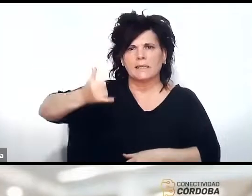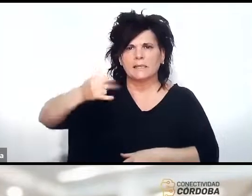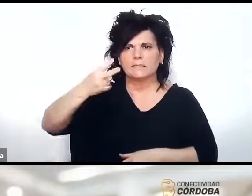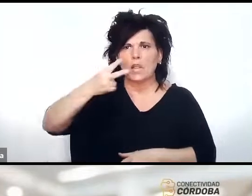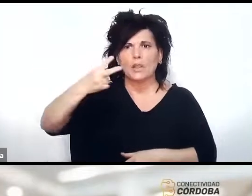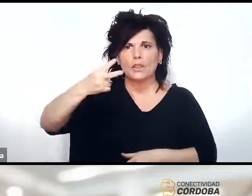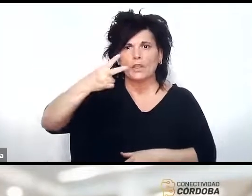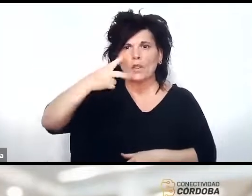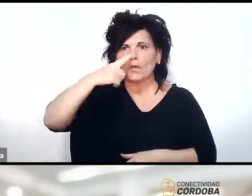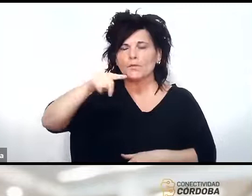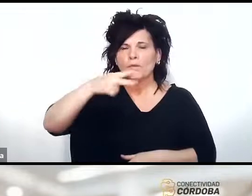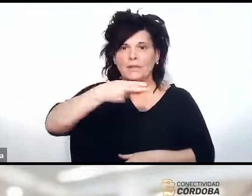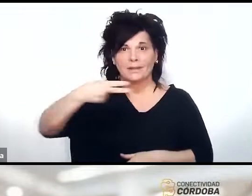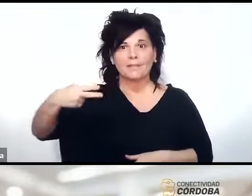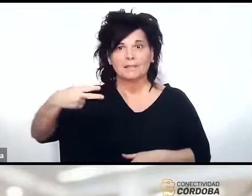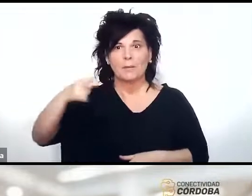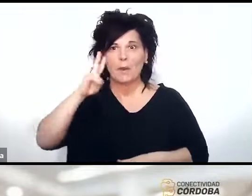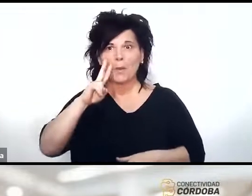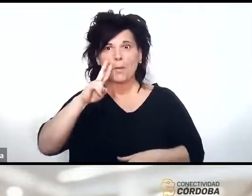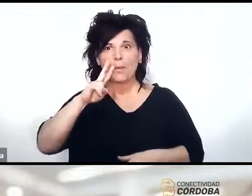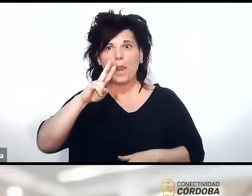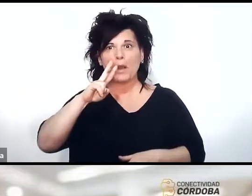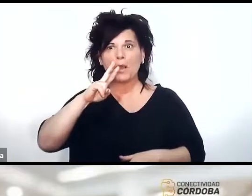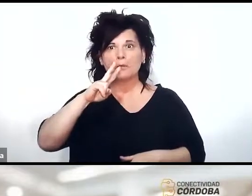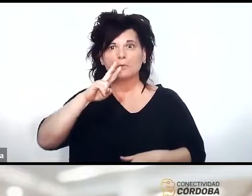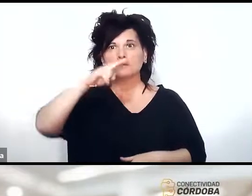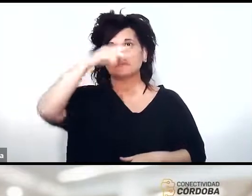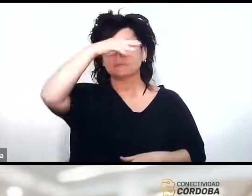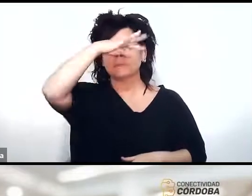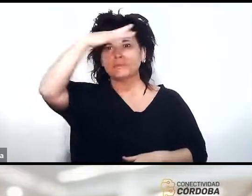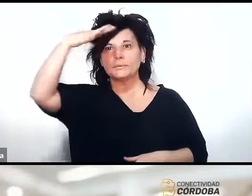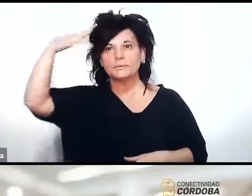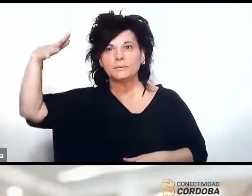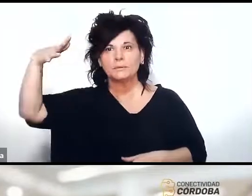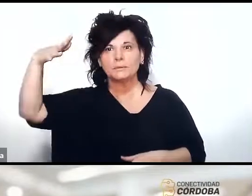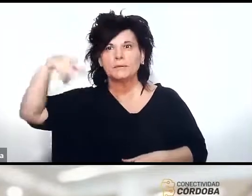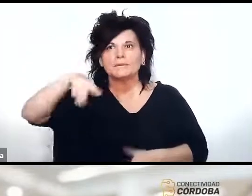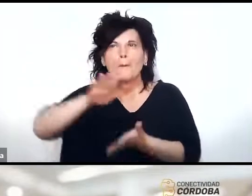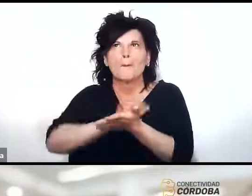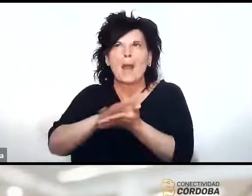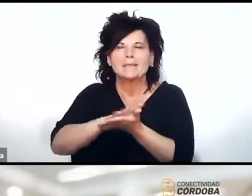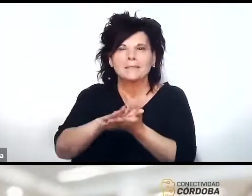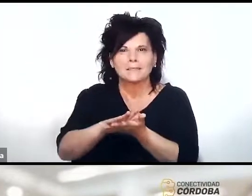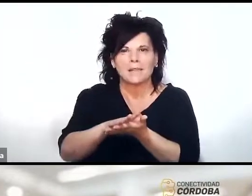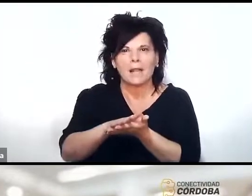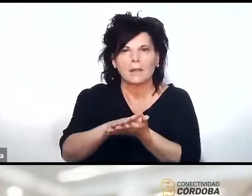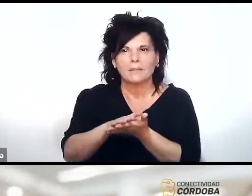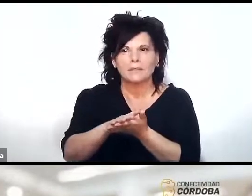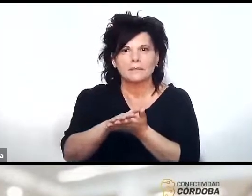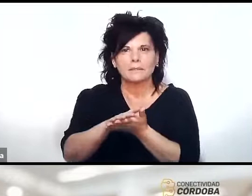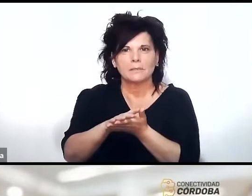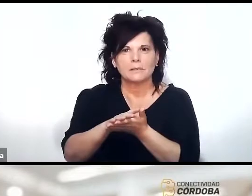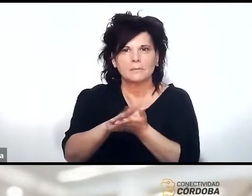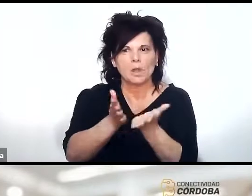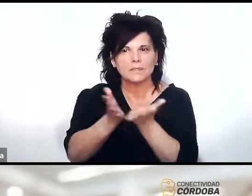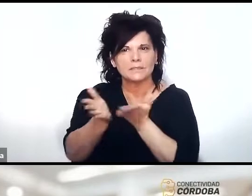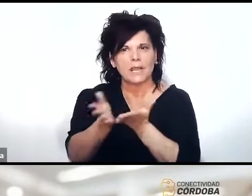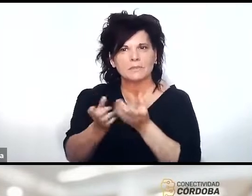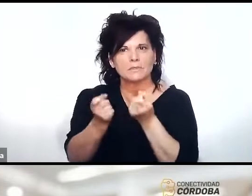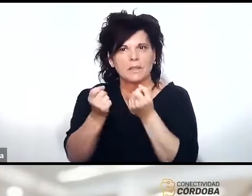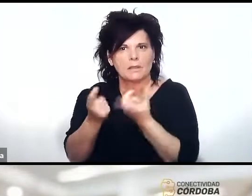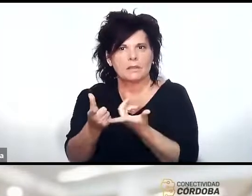vieron por Mendoza que pasó la constelación y básicamente dan servicio cuando pasa la